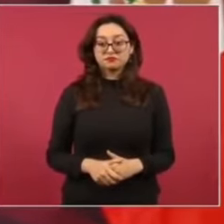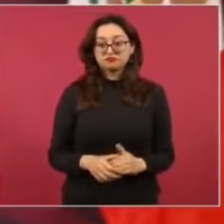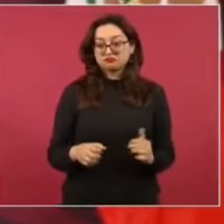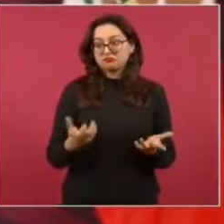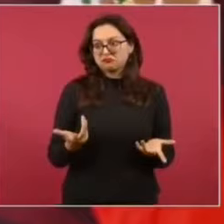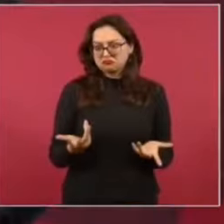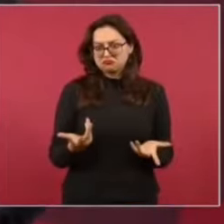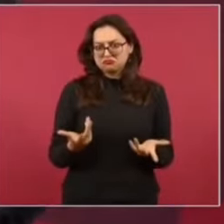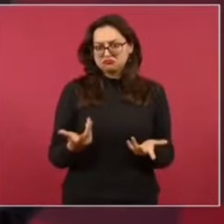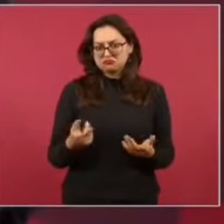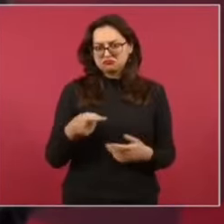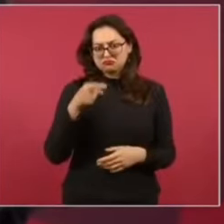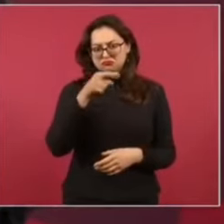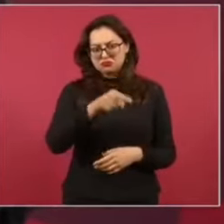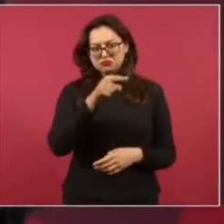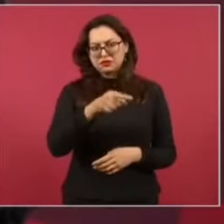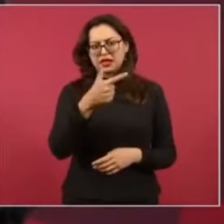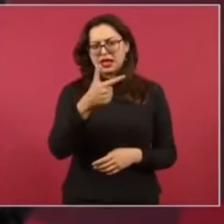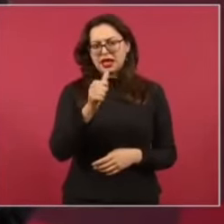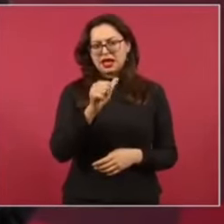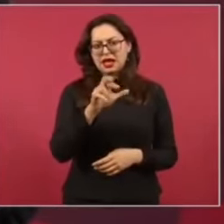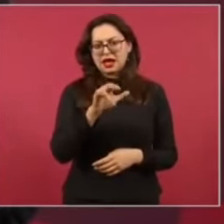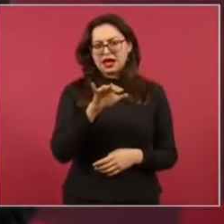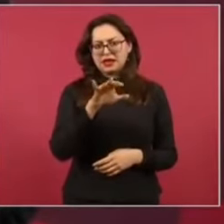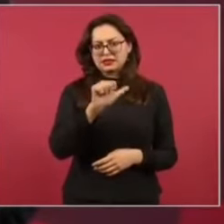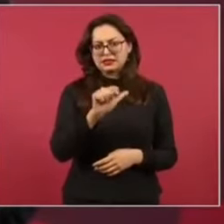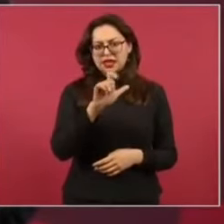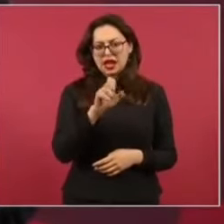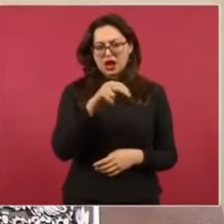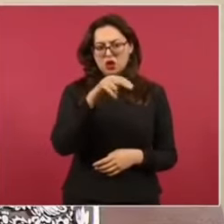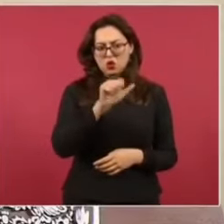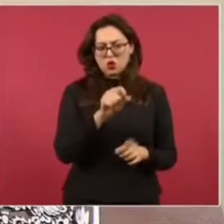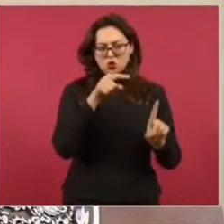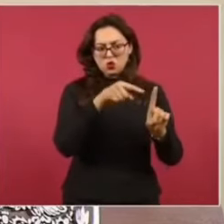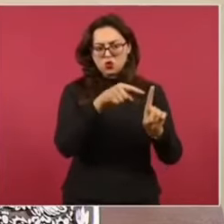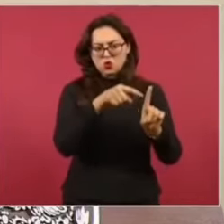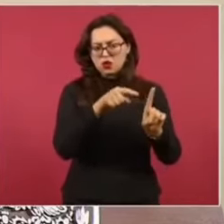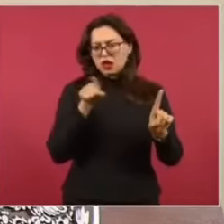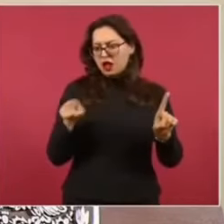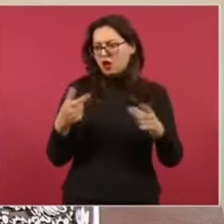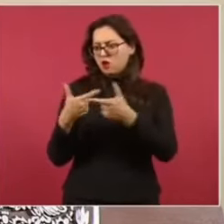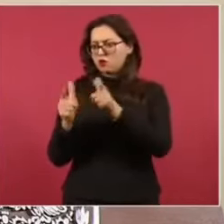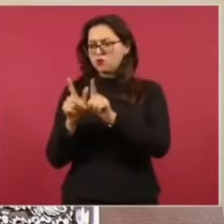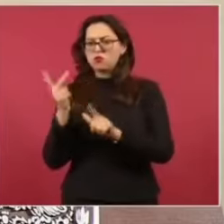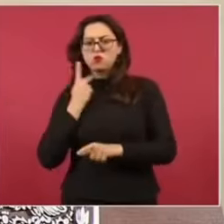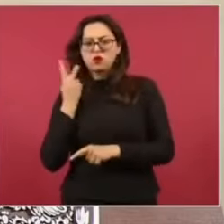más de un millón de pesos al PAN, digo, a García Luna?